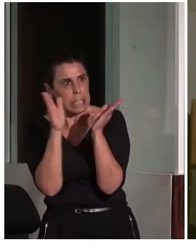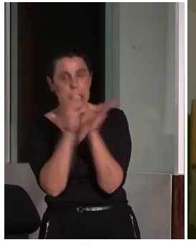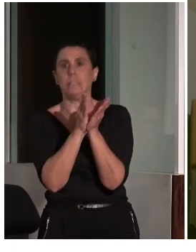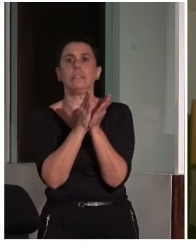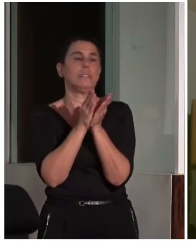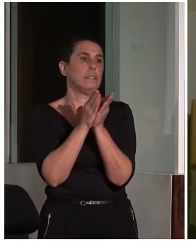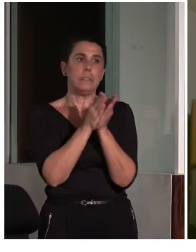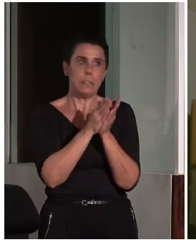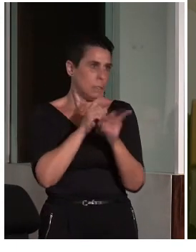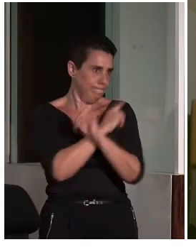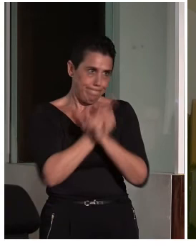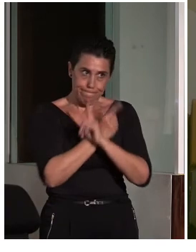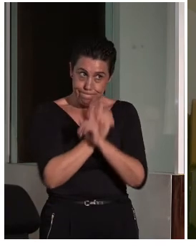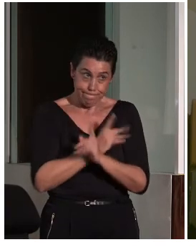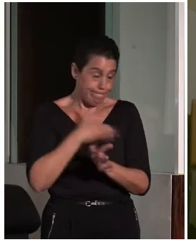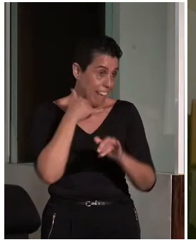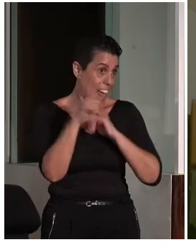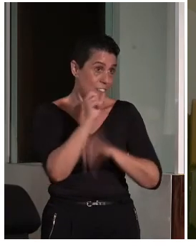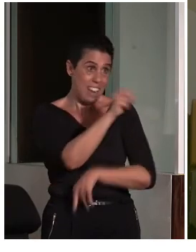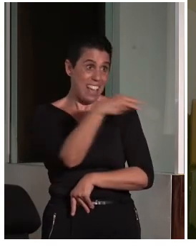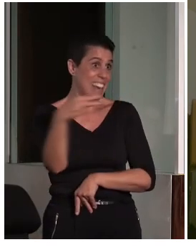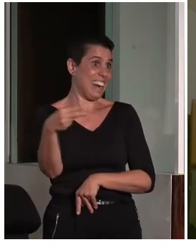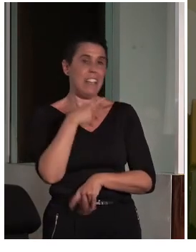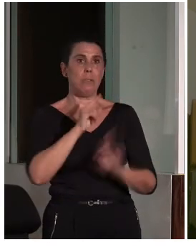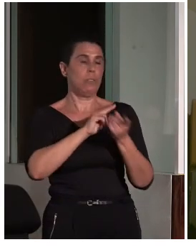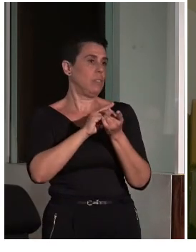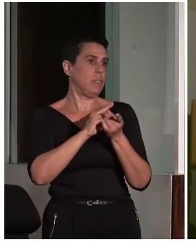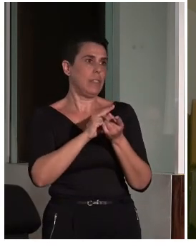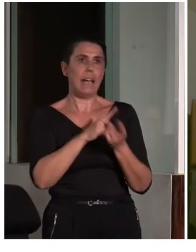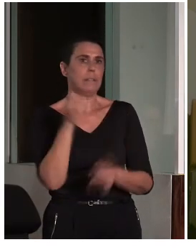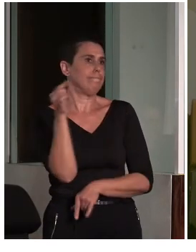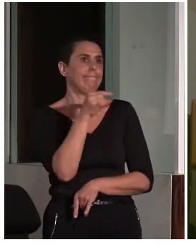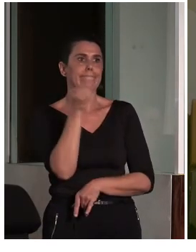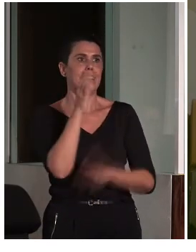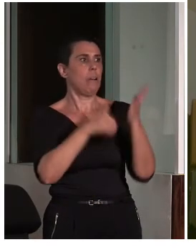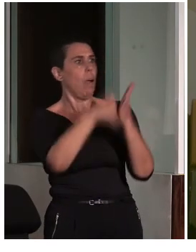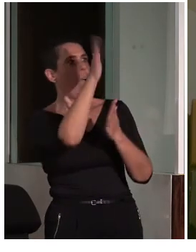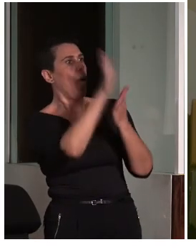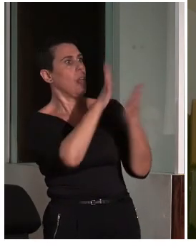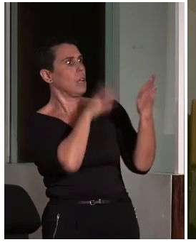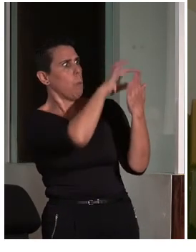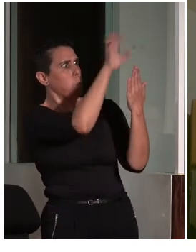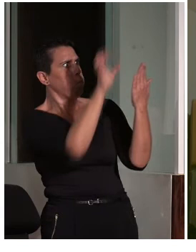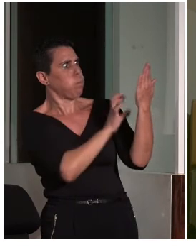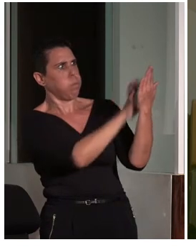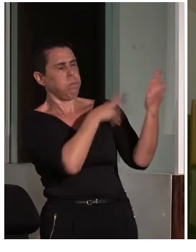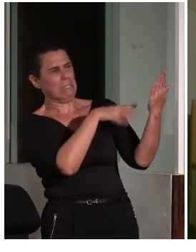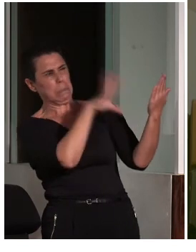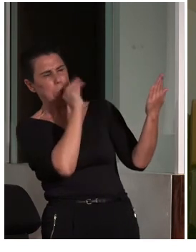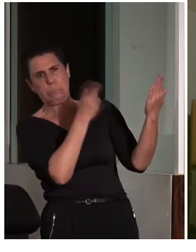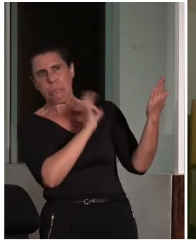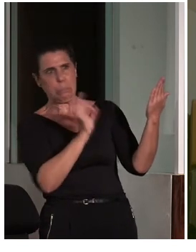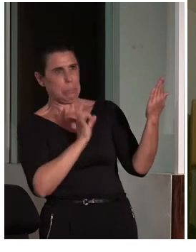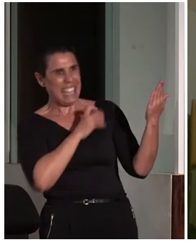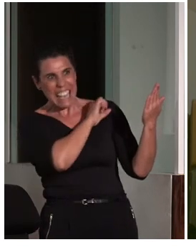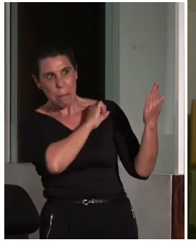que el efecto conseguido era totalmente el contrario. Es decir, el cartel era perfectamente incomprensible. Era simplemente hacer